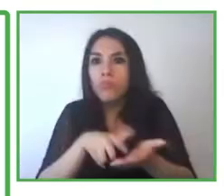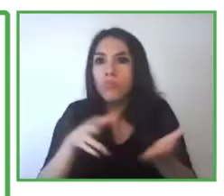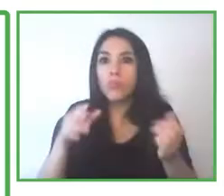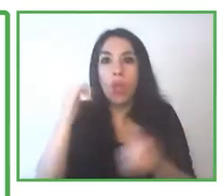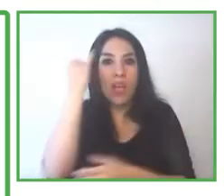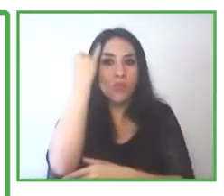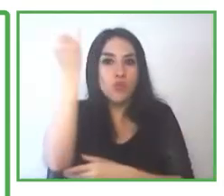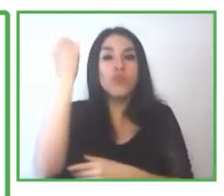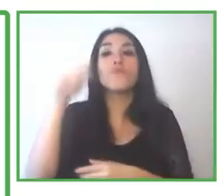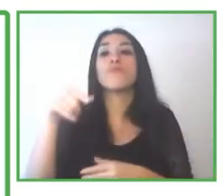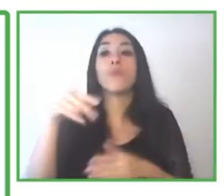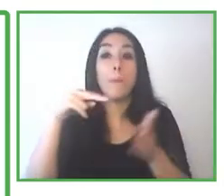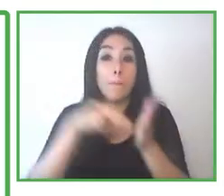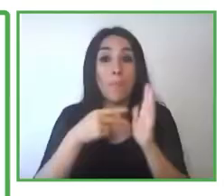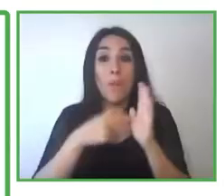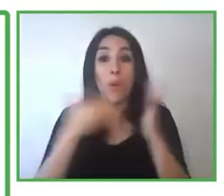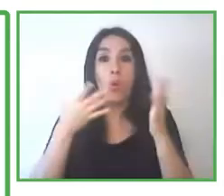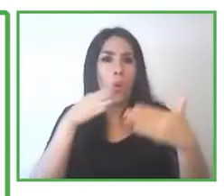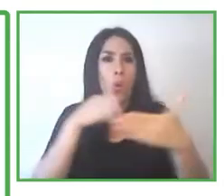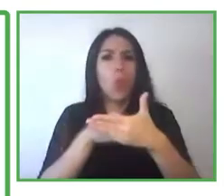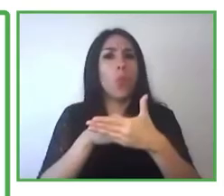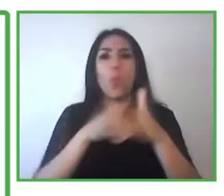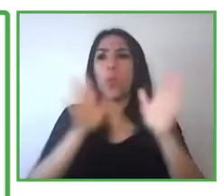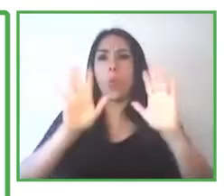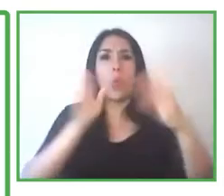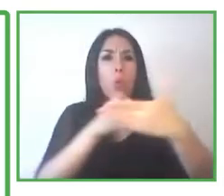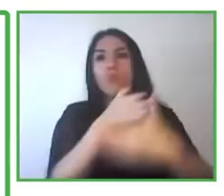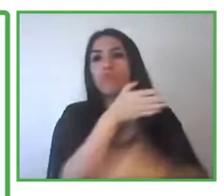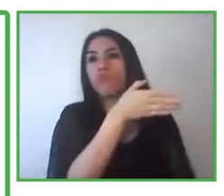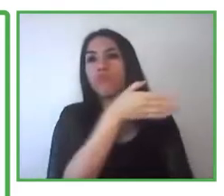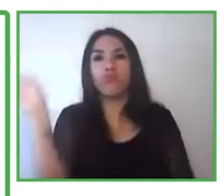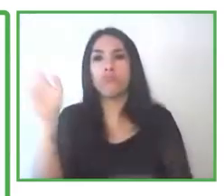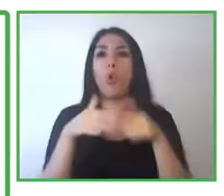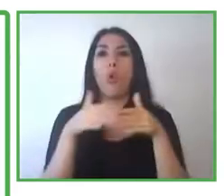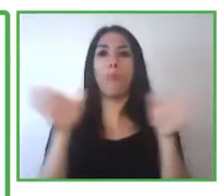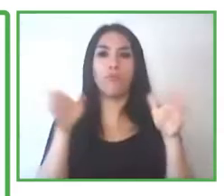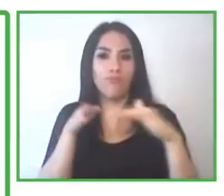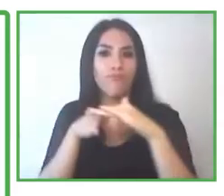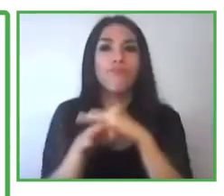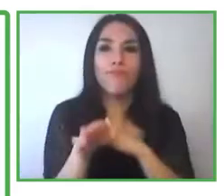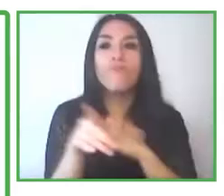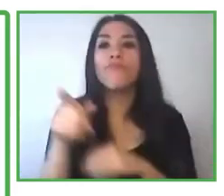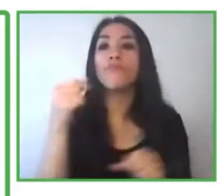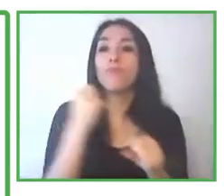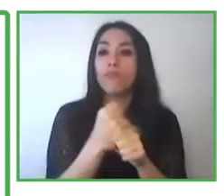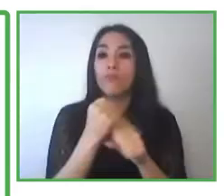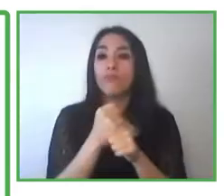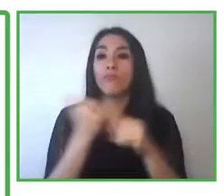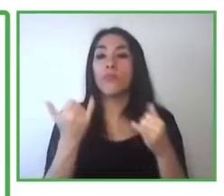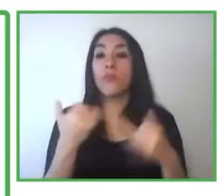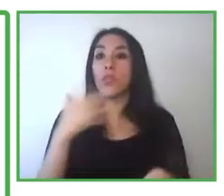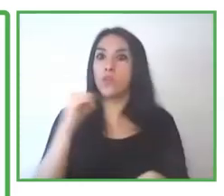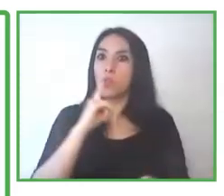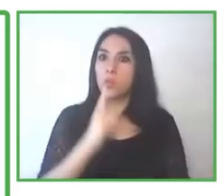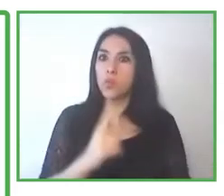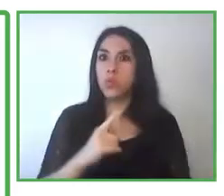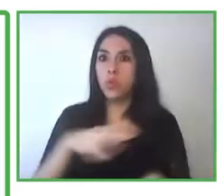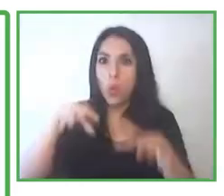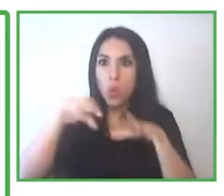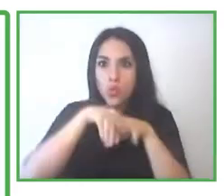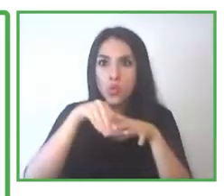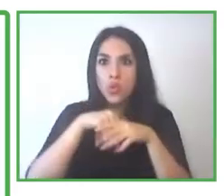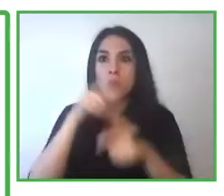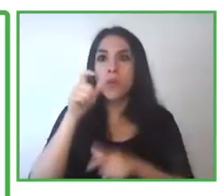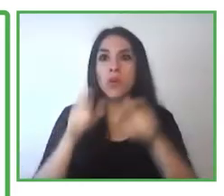un éxito mediable a otros contextos. De esta manera, hacen real la inclusión de las personas con discapacidad. Para